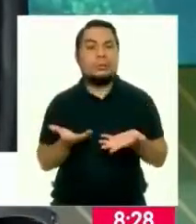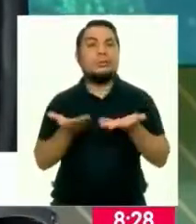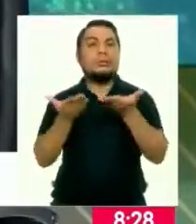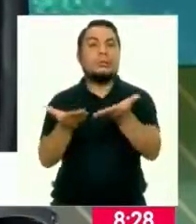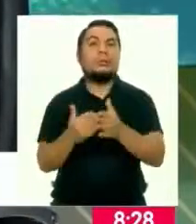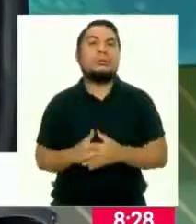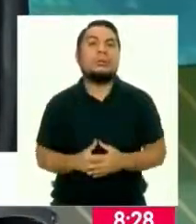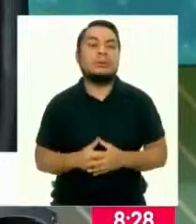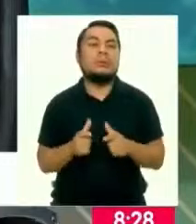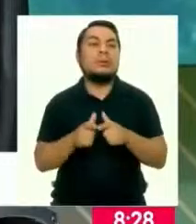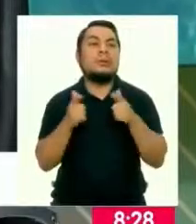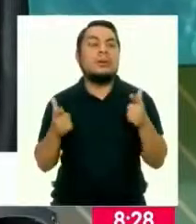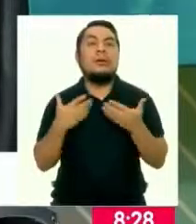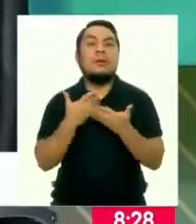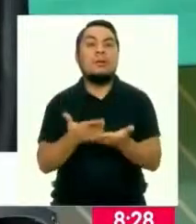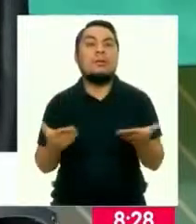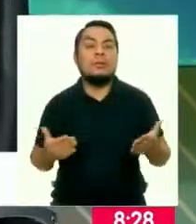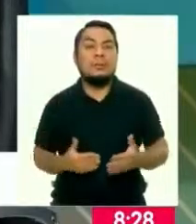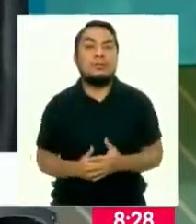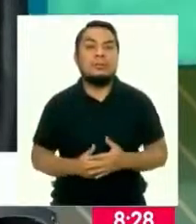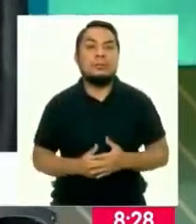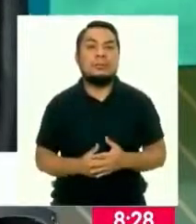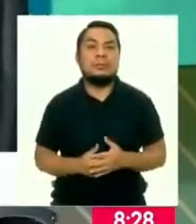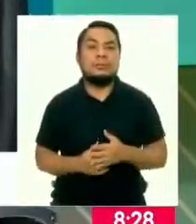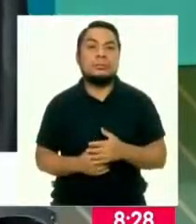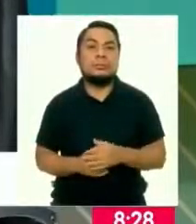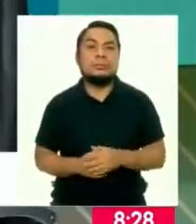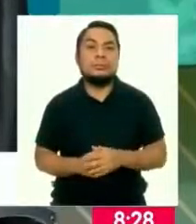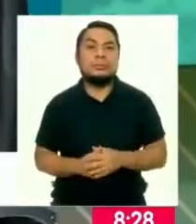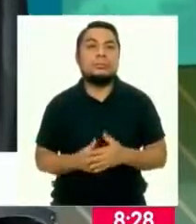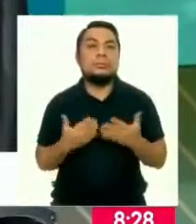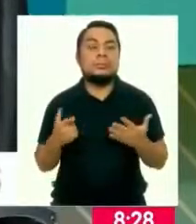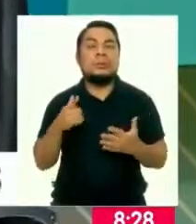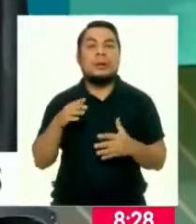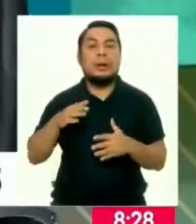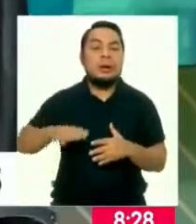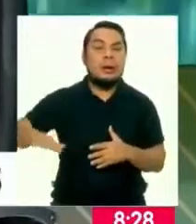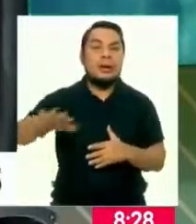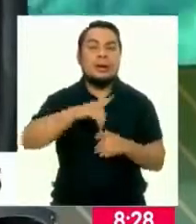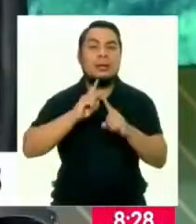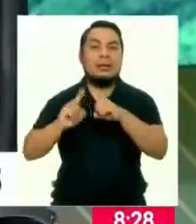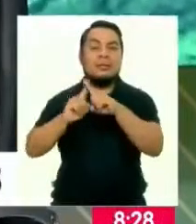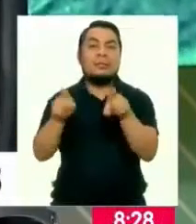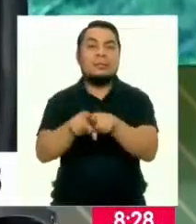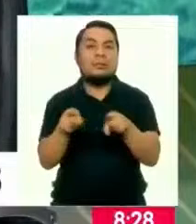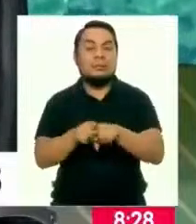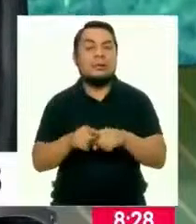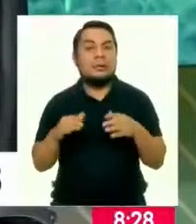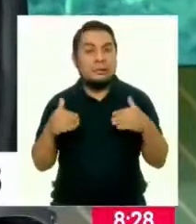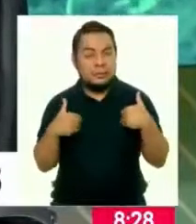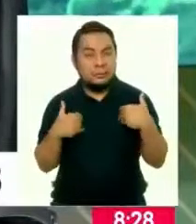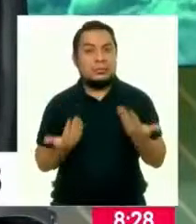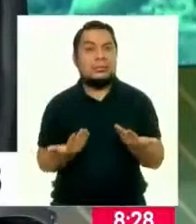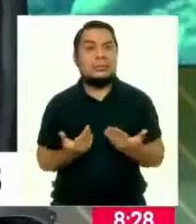productos de la agrobiodiversidad, pero también tenemos diferentes